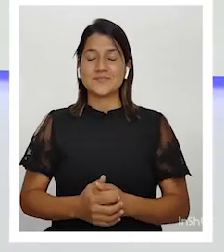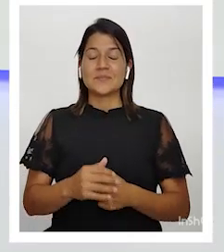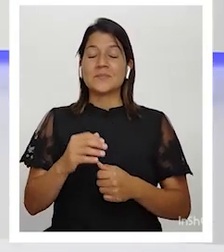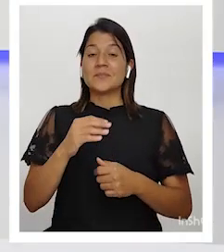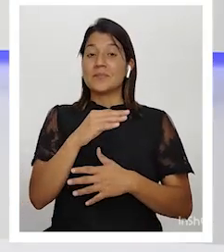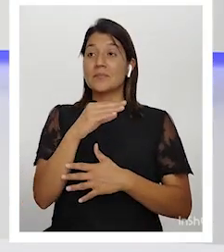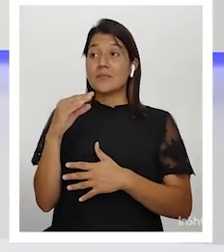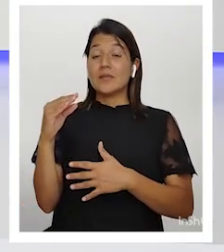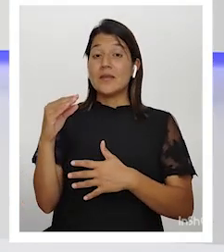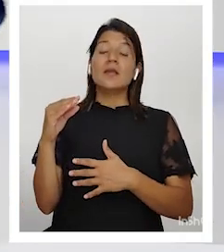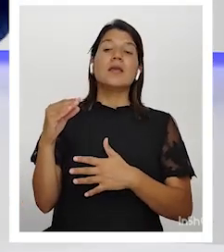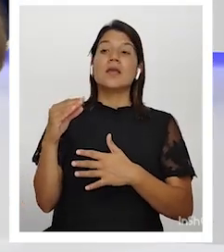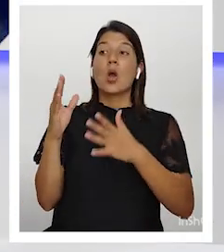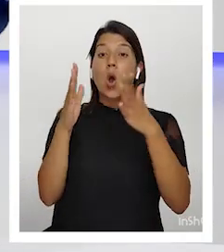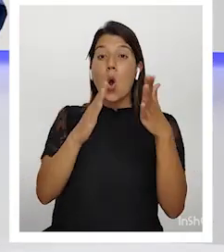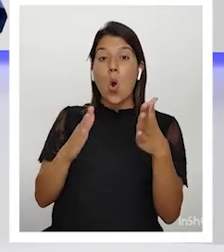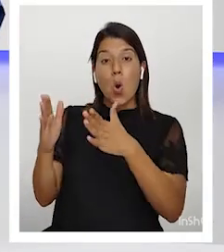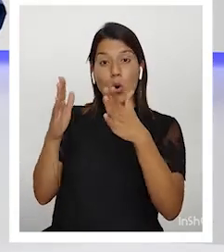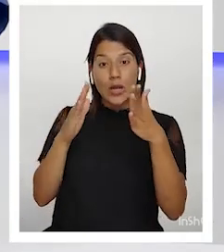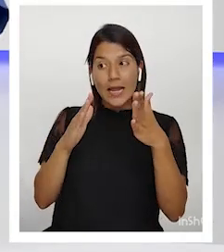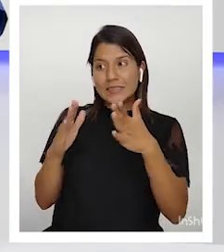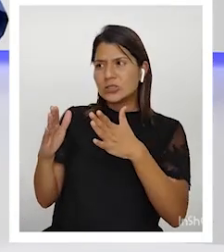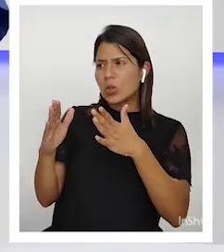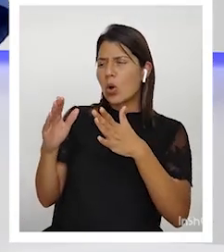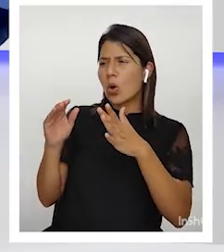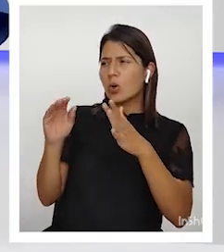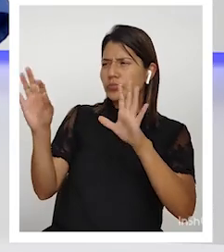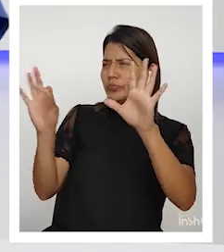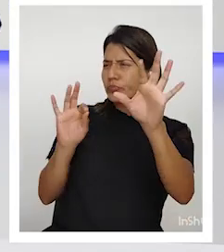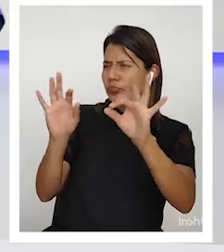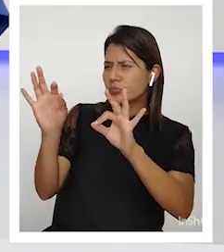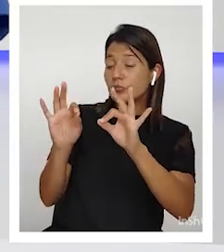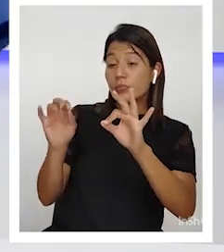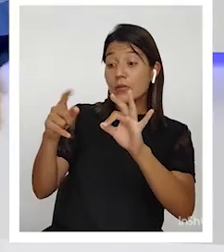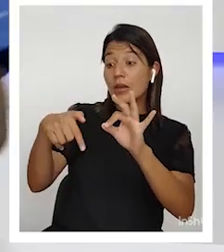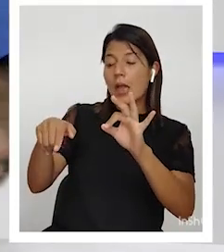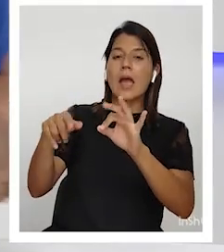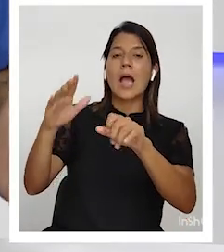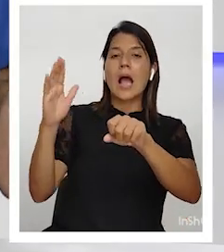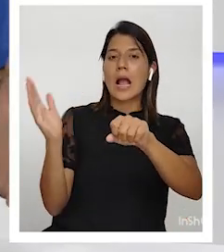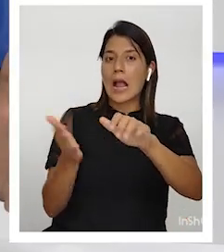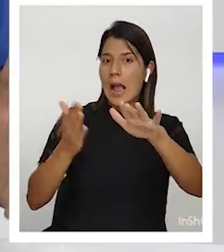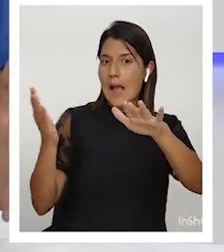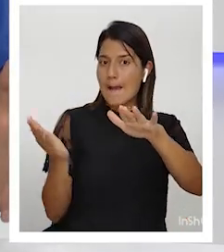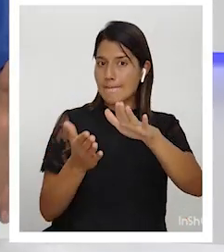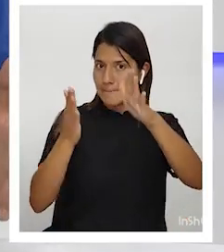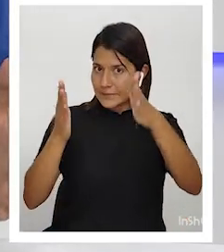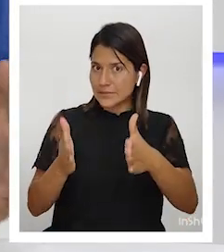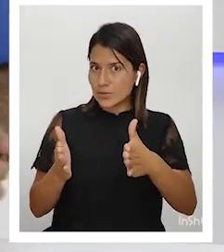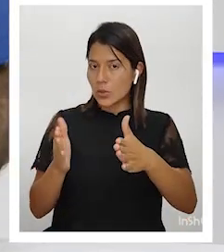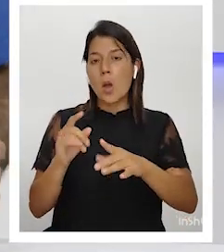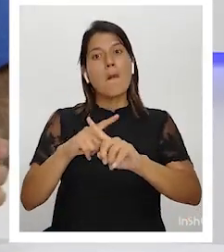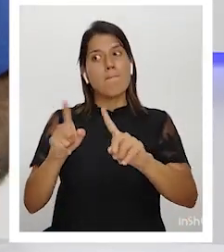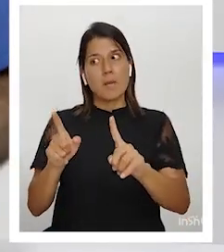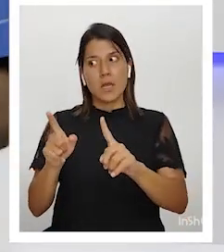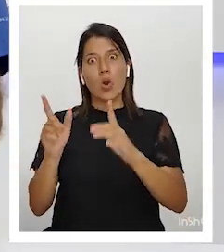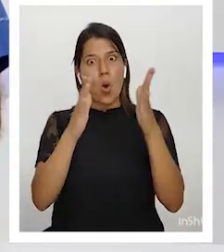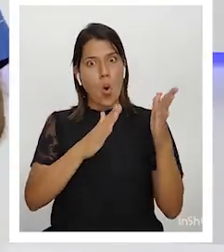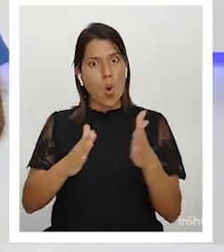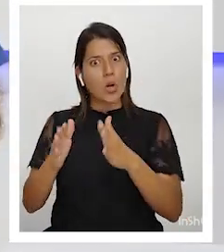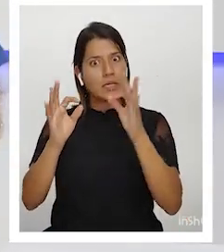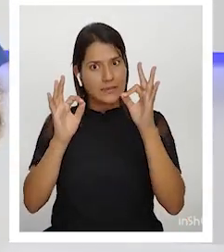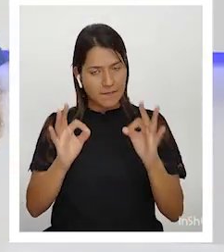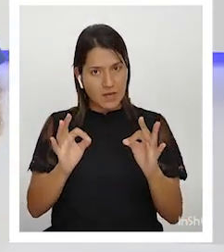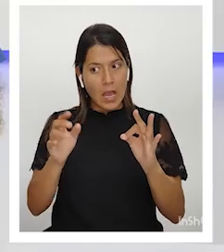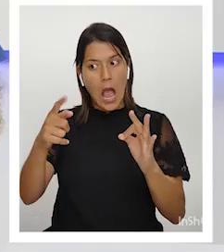Este, que había organizado estas masas de campesinos en todo el país. Pero tenía una muy buena organización, no solamente de ellos, sino de